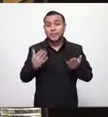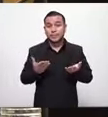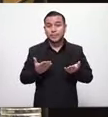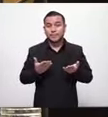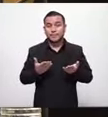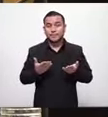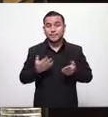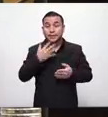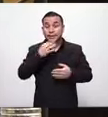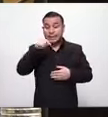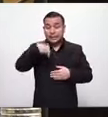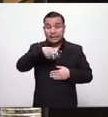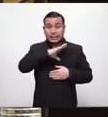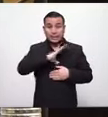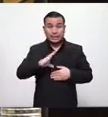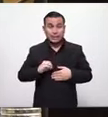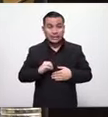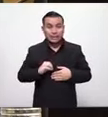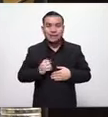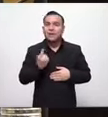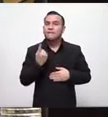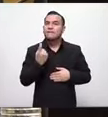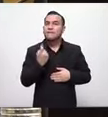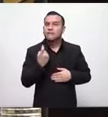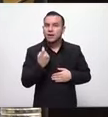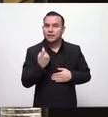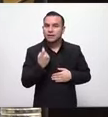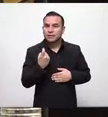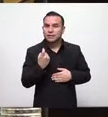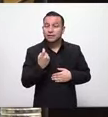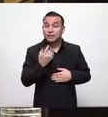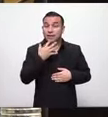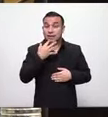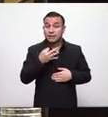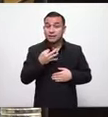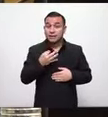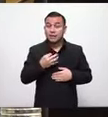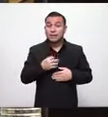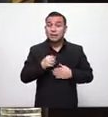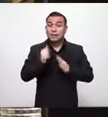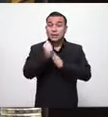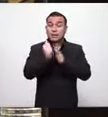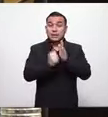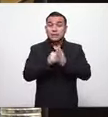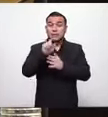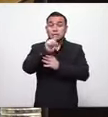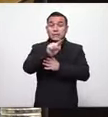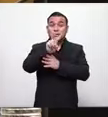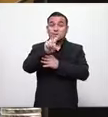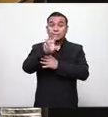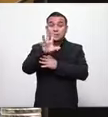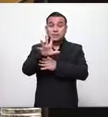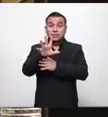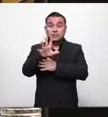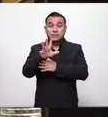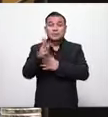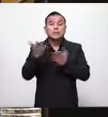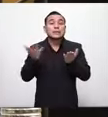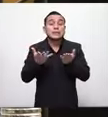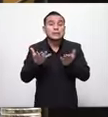en nuestro país todavía no hemos llegado a ese nivel de decir que el artículo 125 de la constitución se cumple